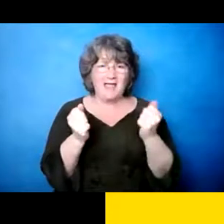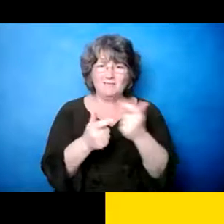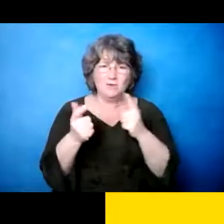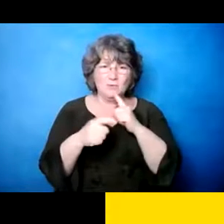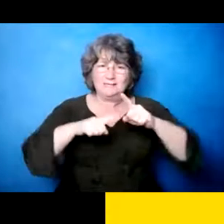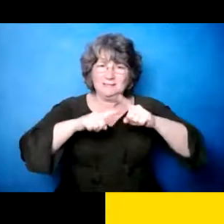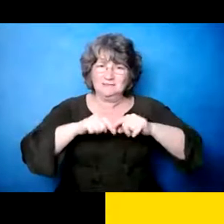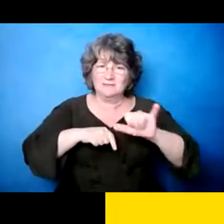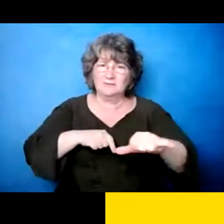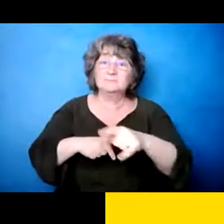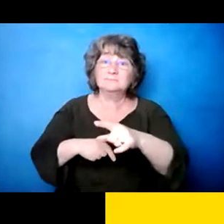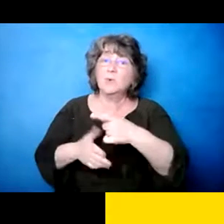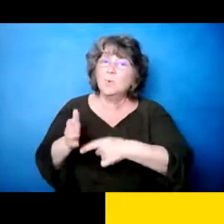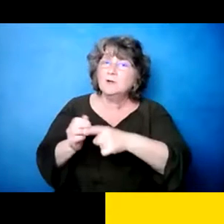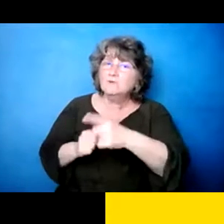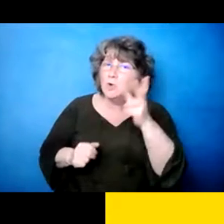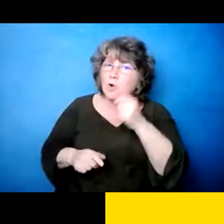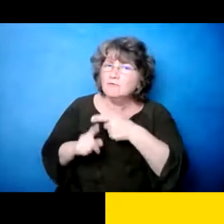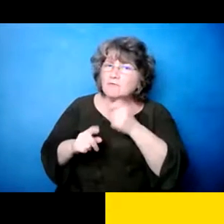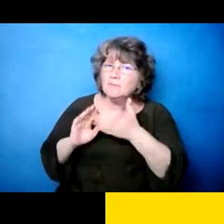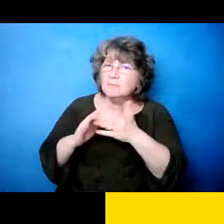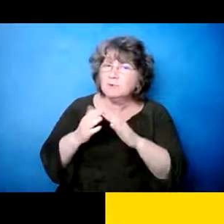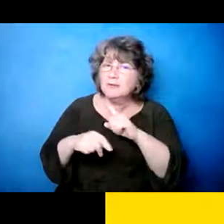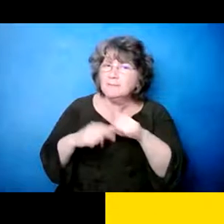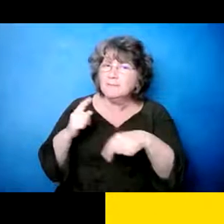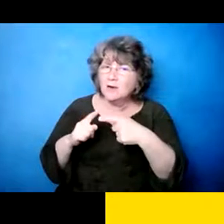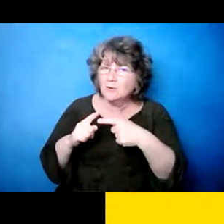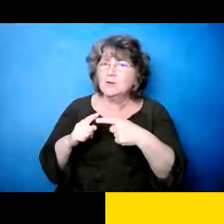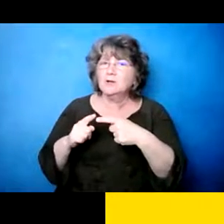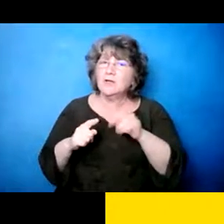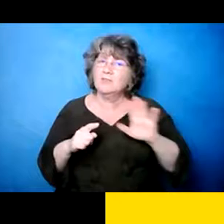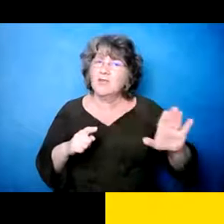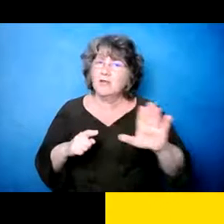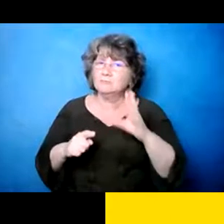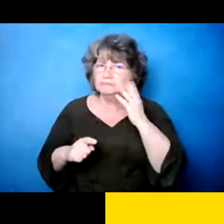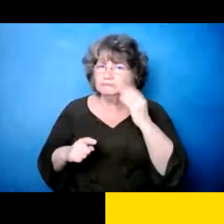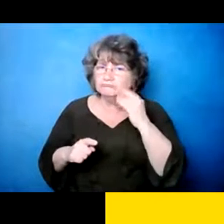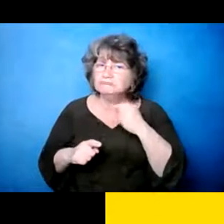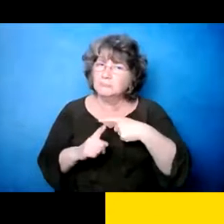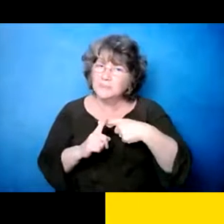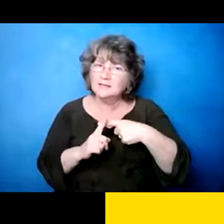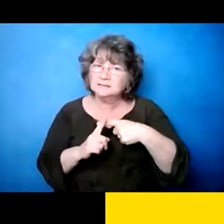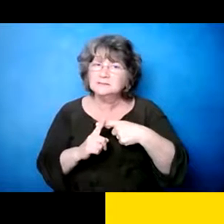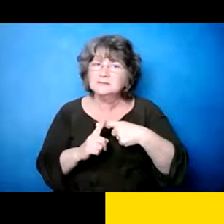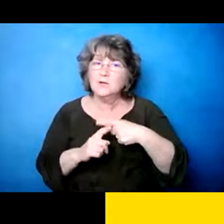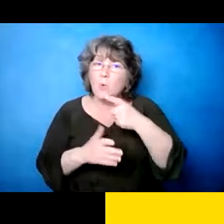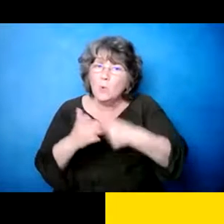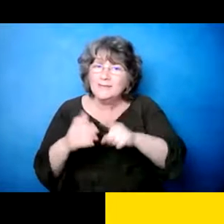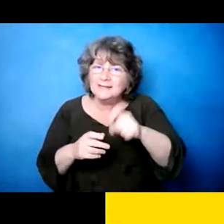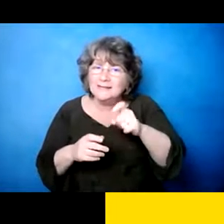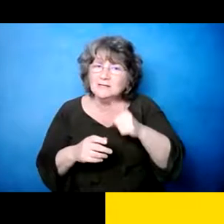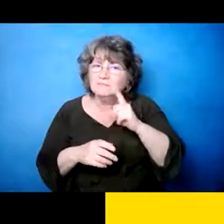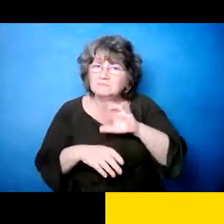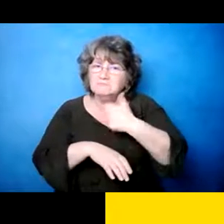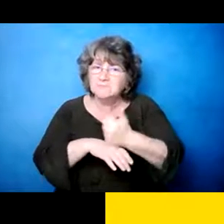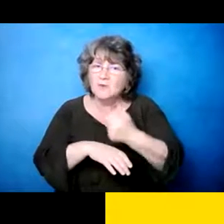Las cosas que estamos escuchando de la comunidad y, y, que tienen que, lo que lo han estado experimentando, eh,